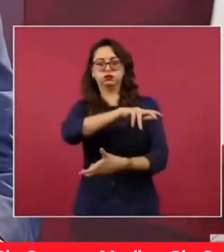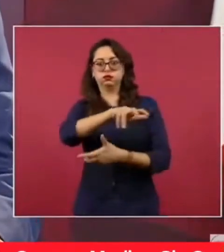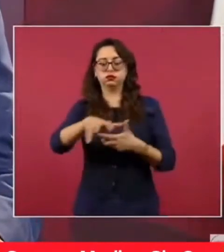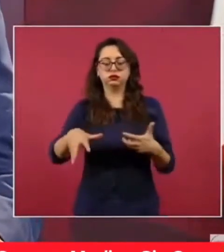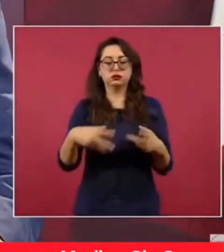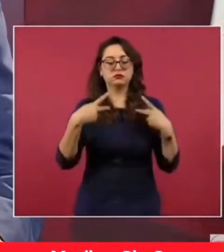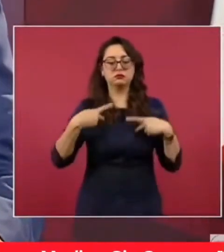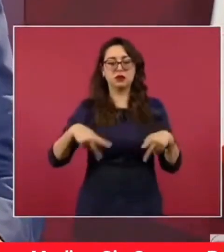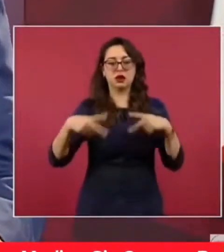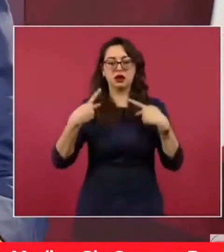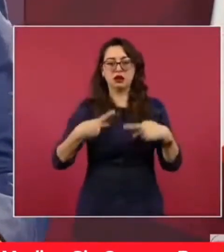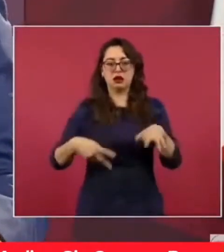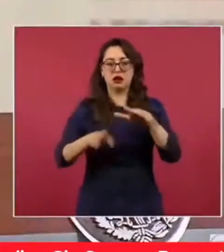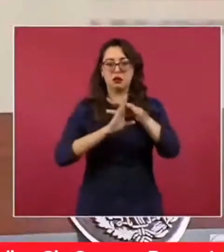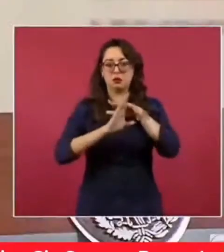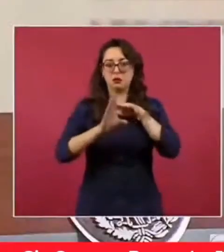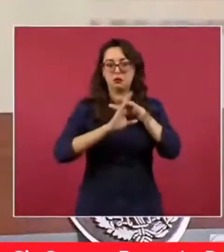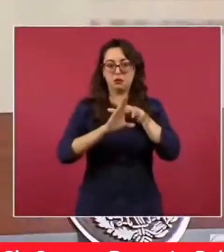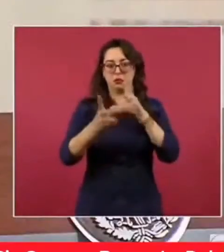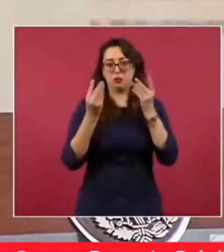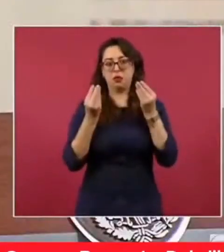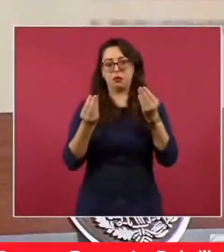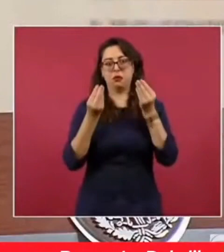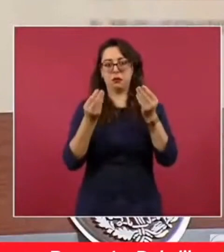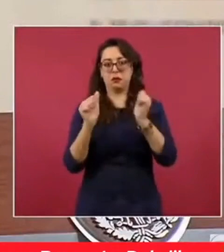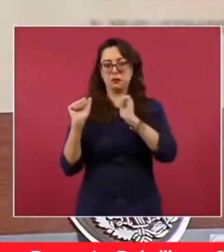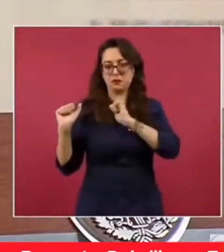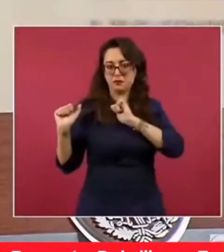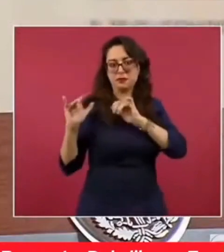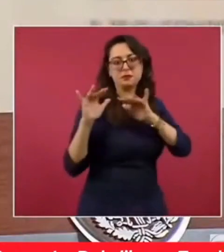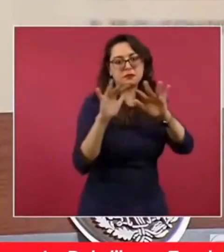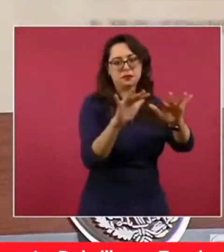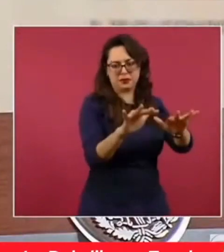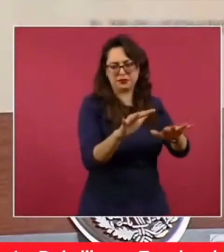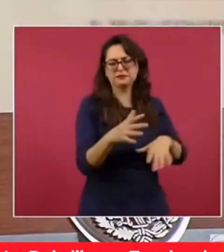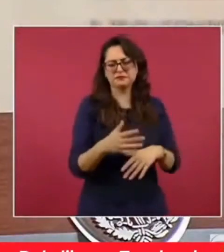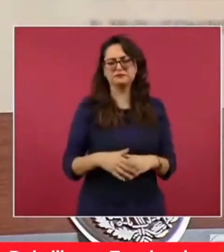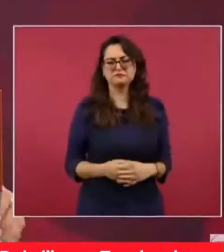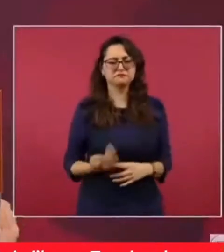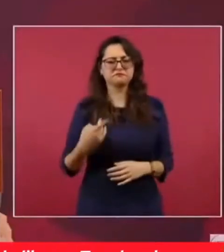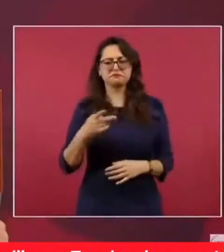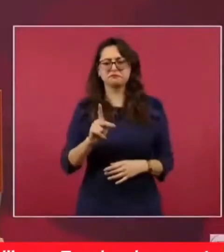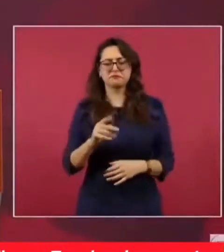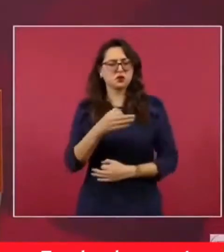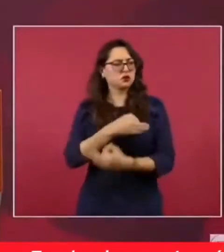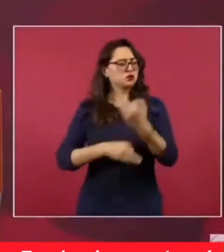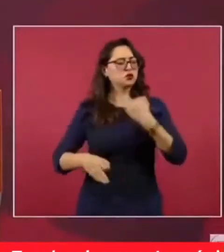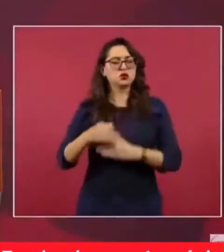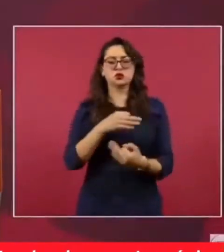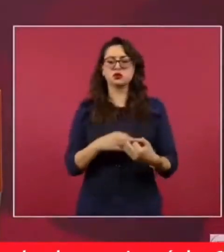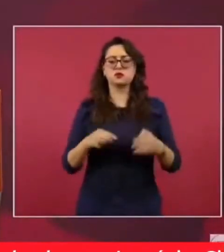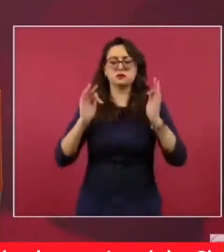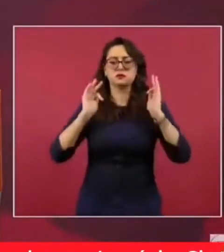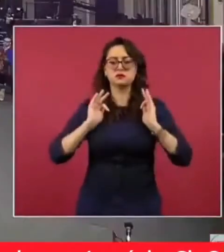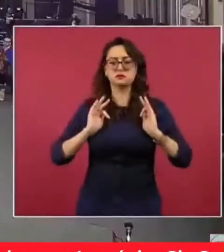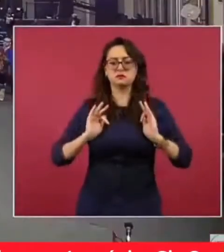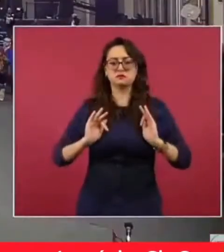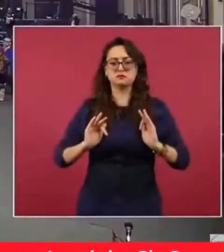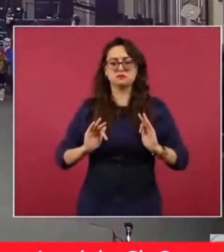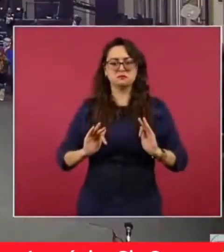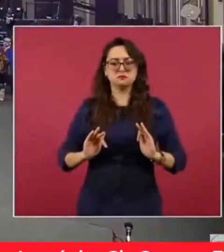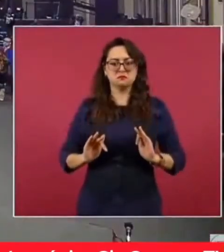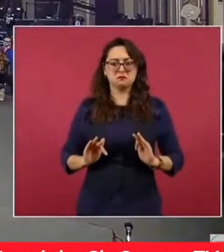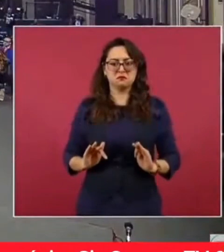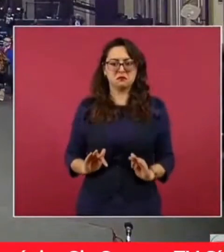violencia. Y ya está bajando el